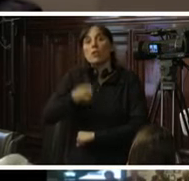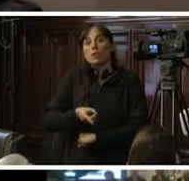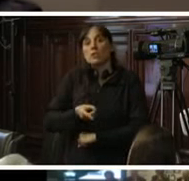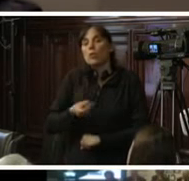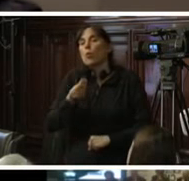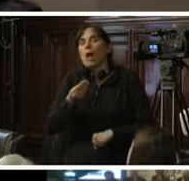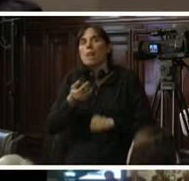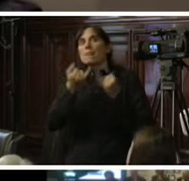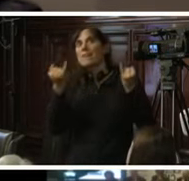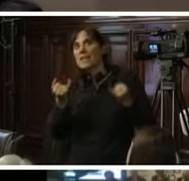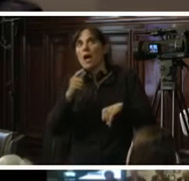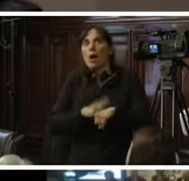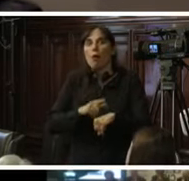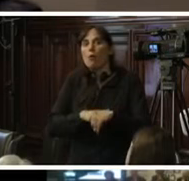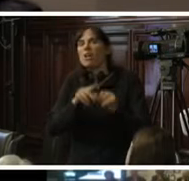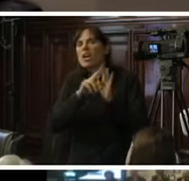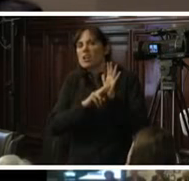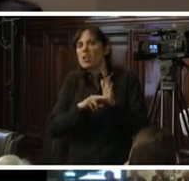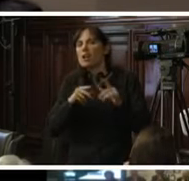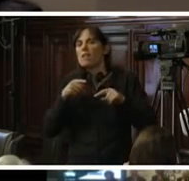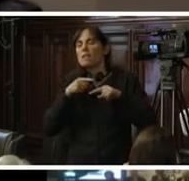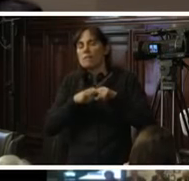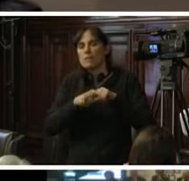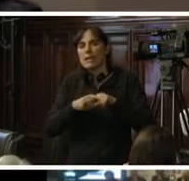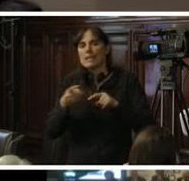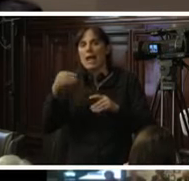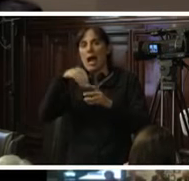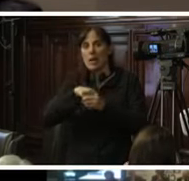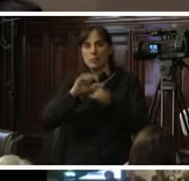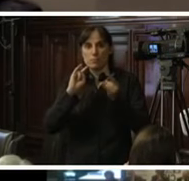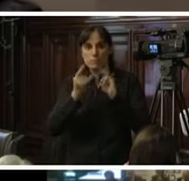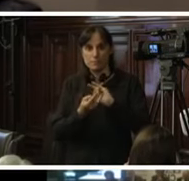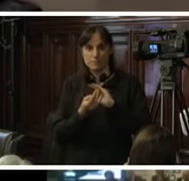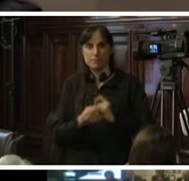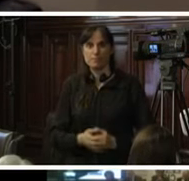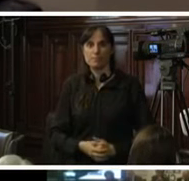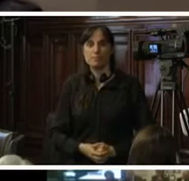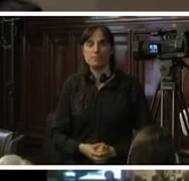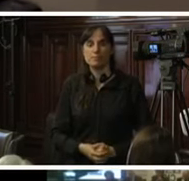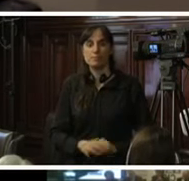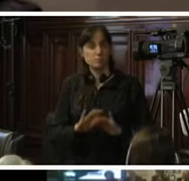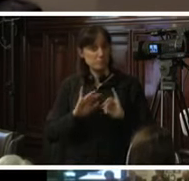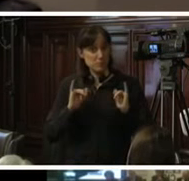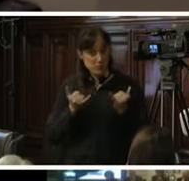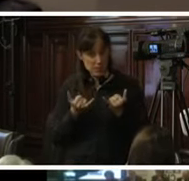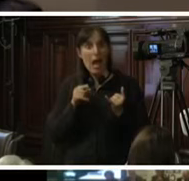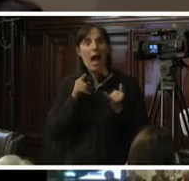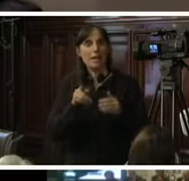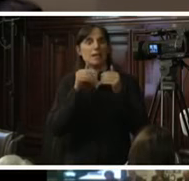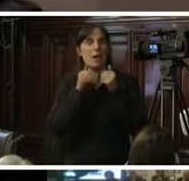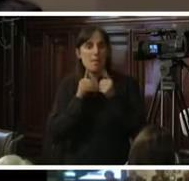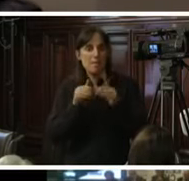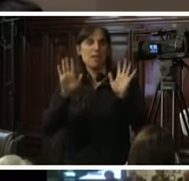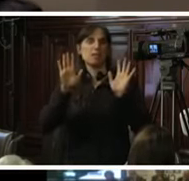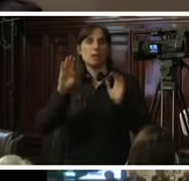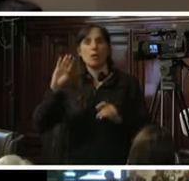la fecha y las reglas para el debate en el pleno. Dicho esto, recién se ingresa a una cuarta